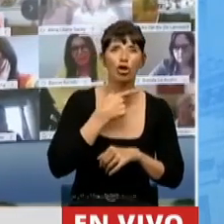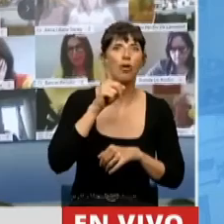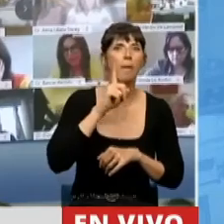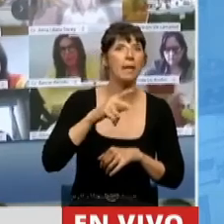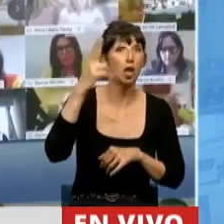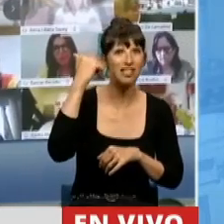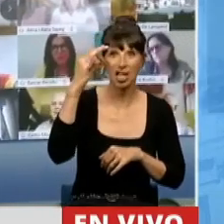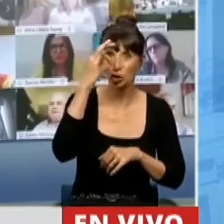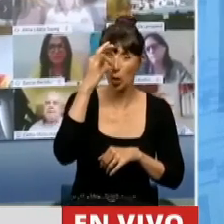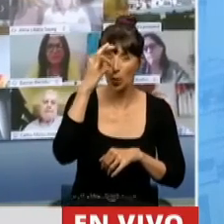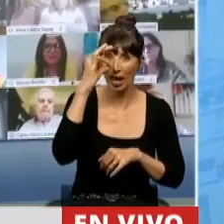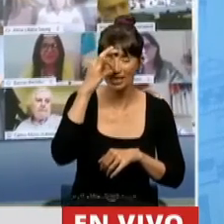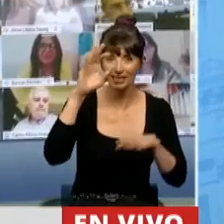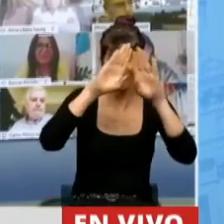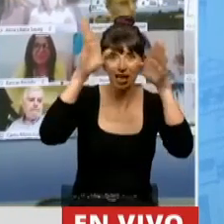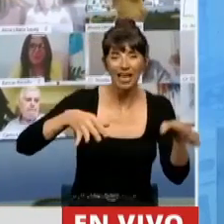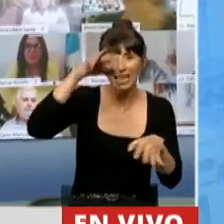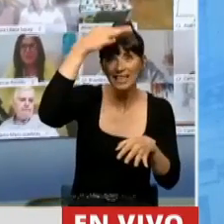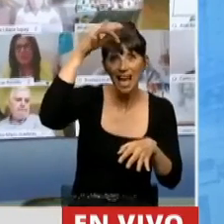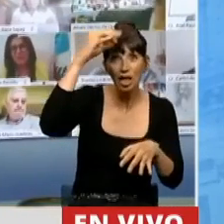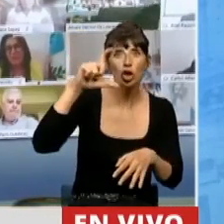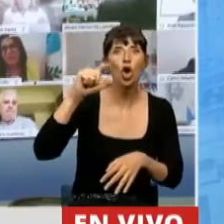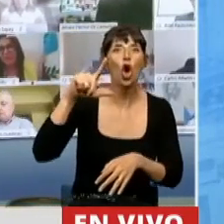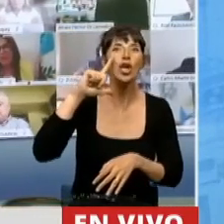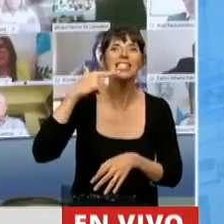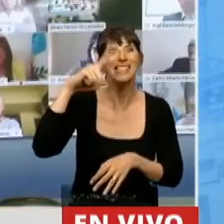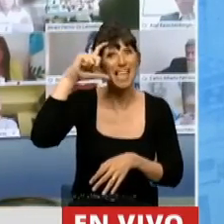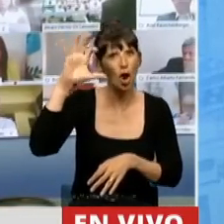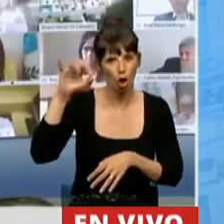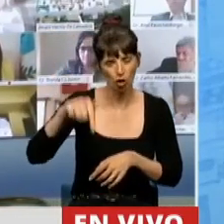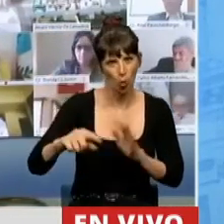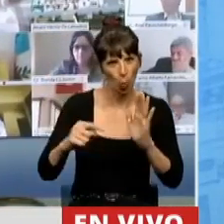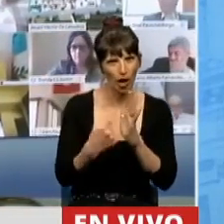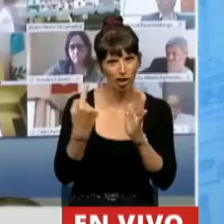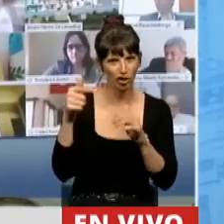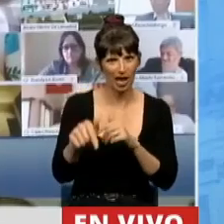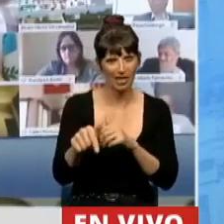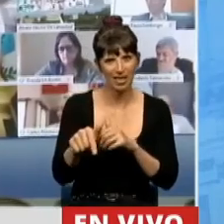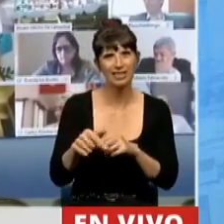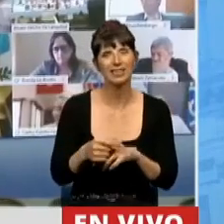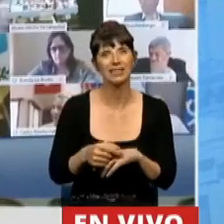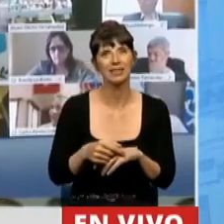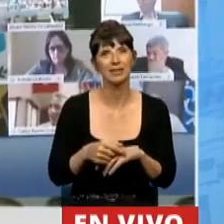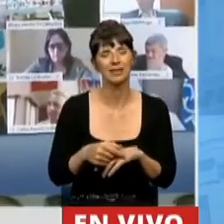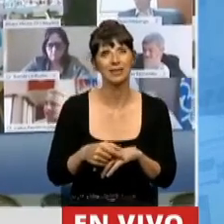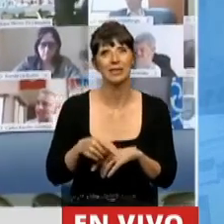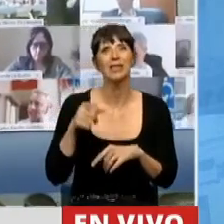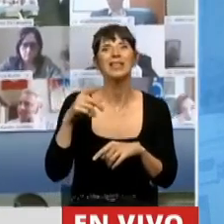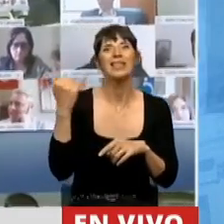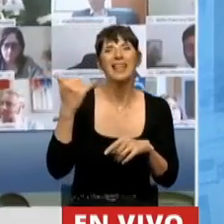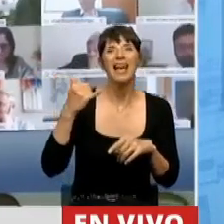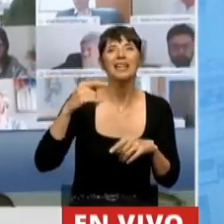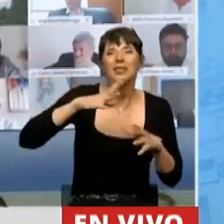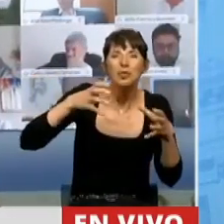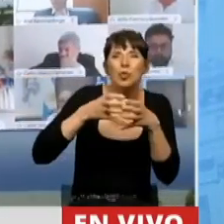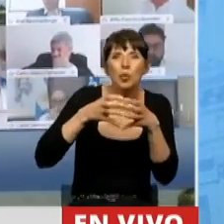desde el Teatro Coliseo de la capital del país, hecho, digamos, en el que todos sabemos que participan estos locos de la azotea, Susini,